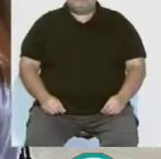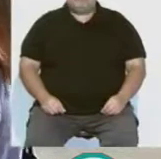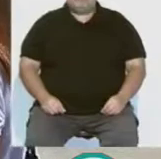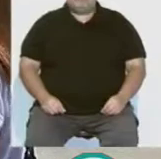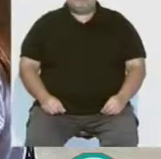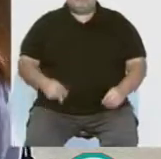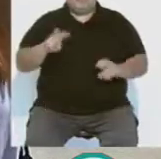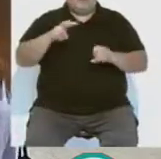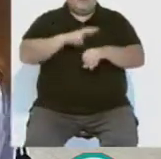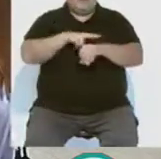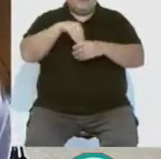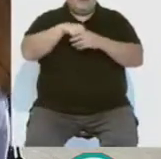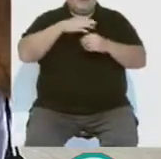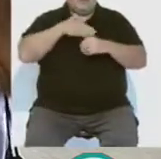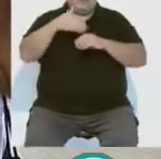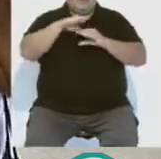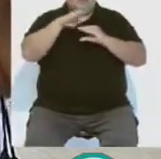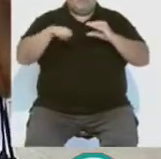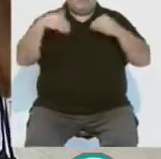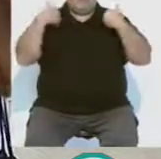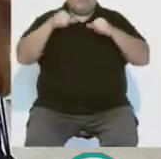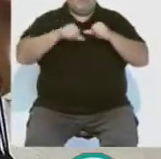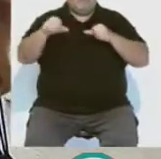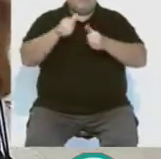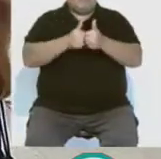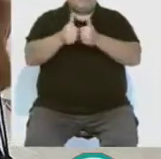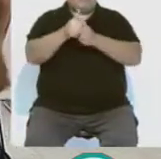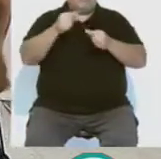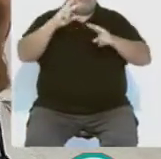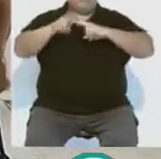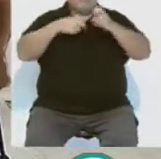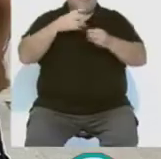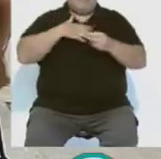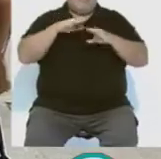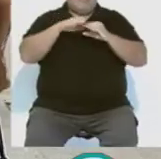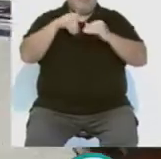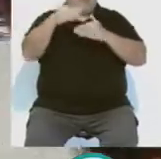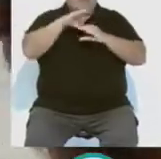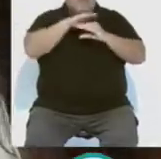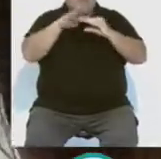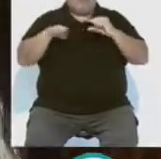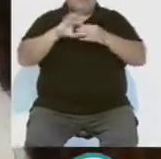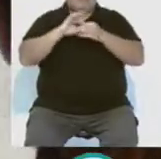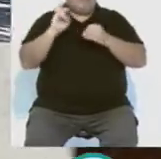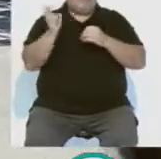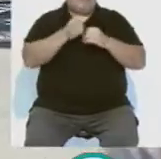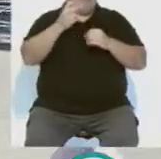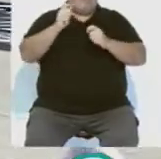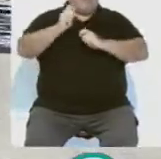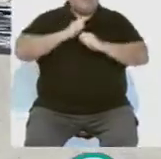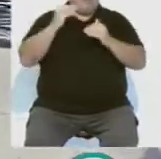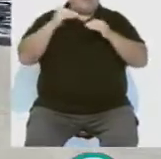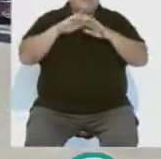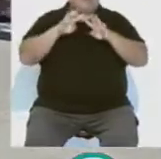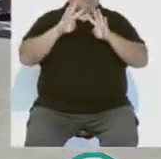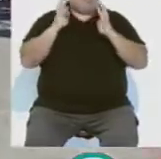La nueva delegada del Estado para Zona Franca marca entre sus prioridades la reforma del recinto exterior. Recoge así el guante lanzado en rueda